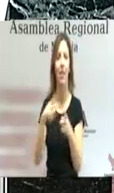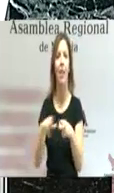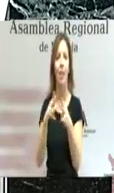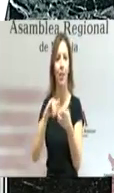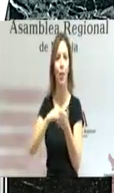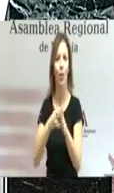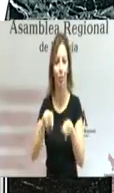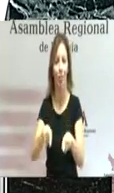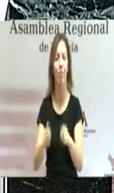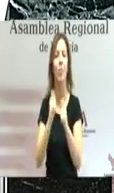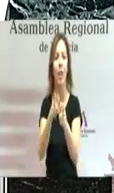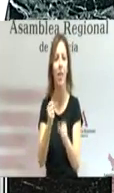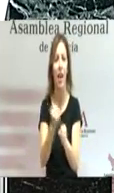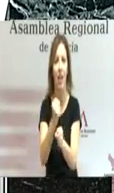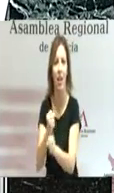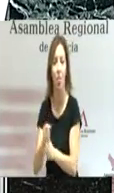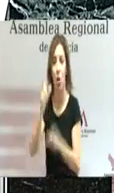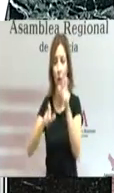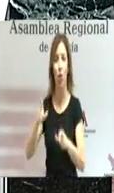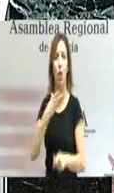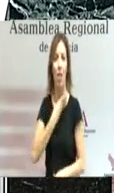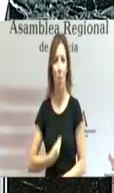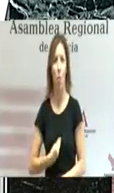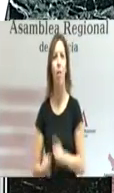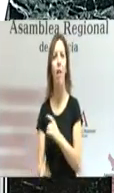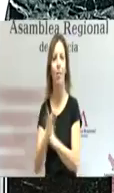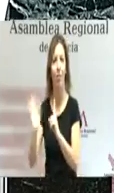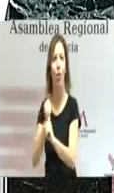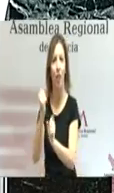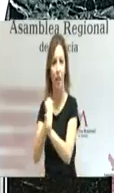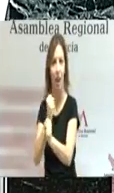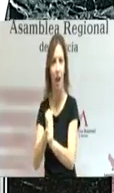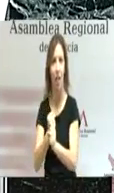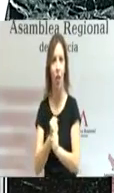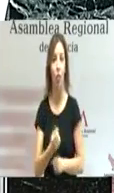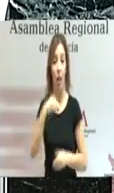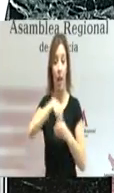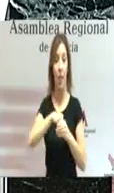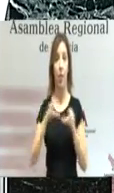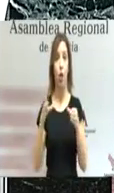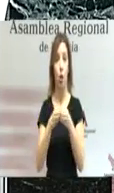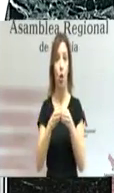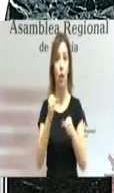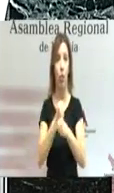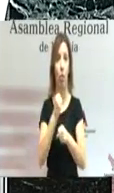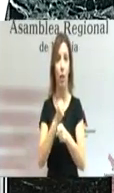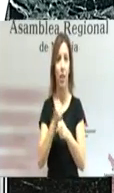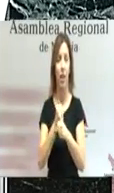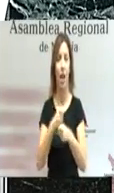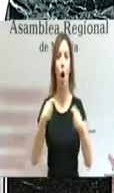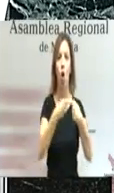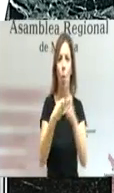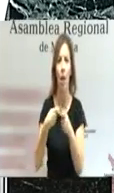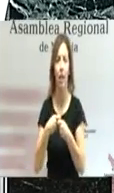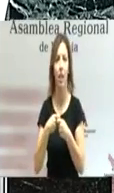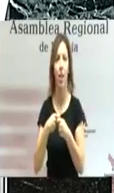manteniendo y generando empleos para miles de murcianos. Dentro del colectivo empresarial, las cooperativas, la economía